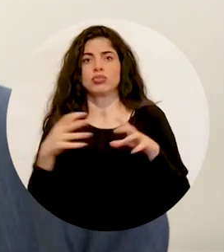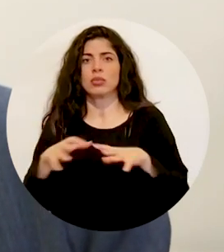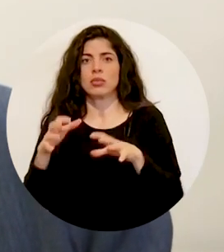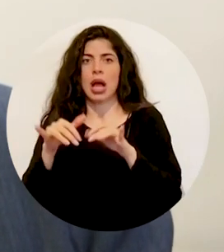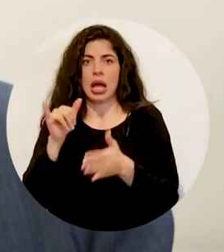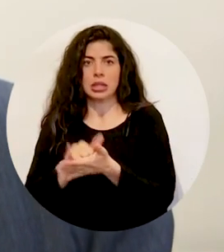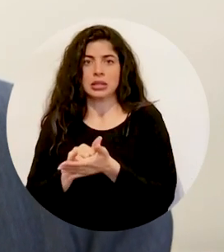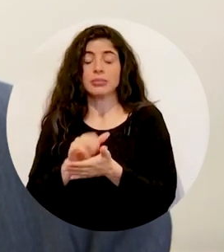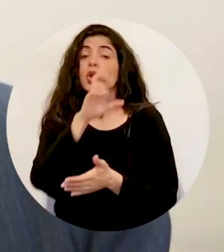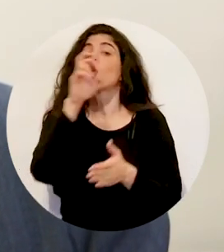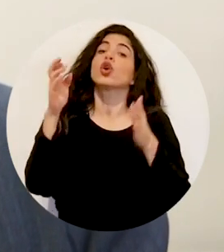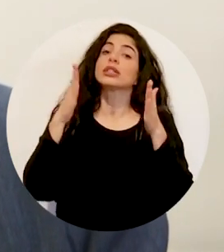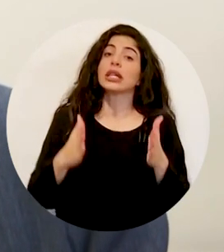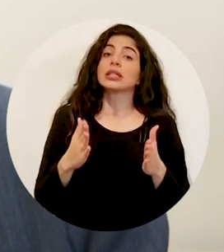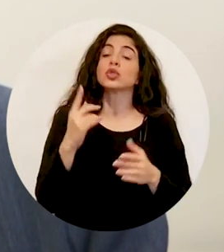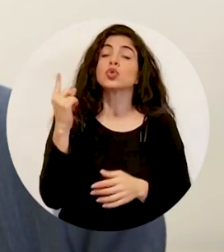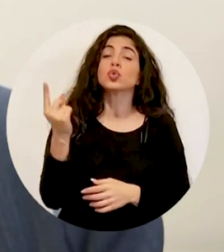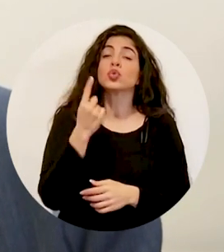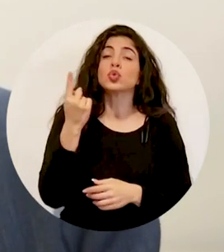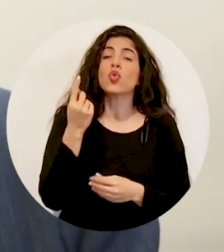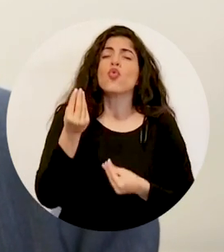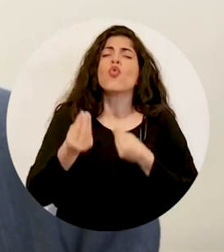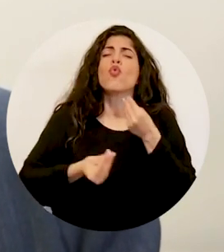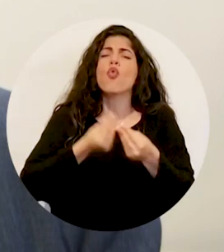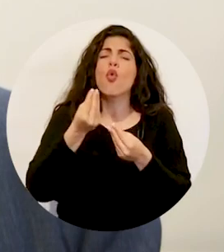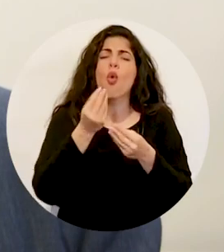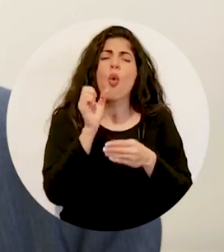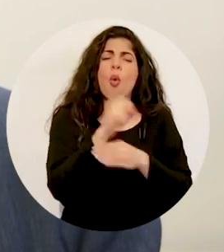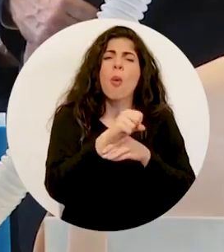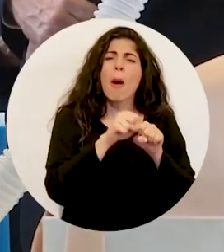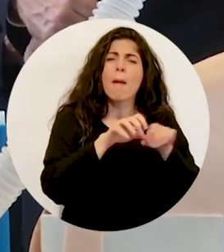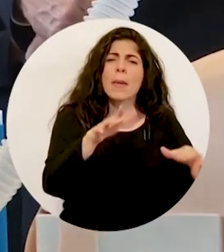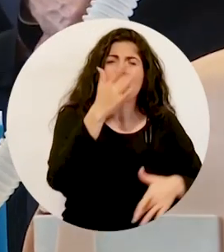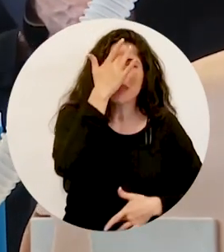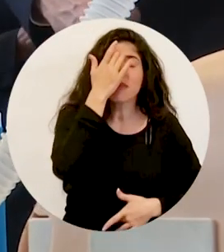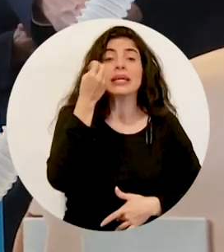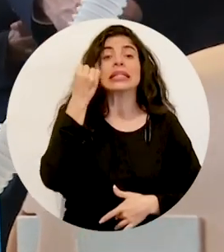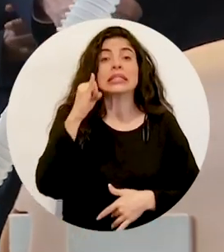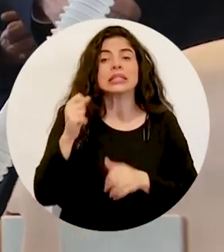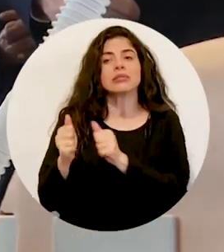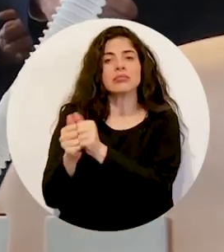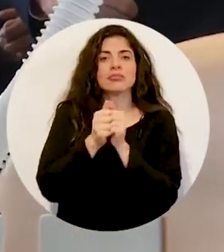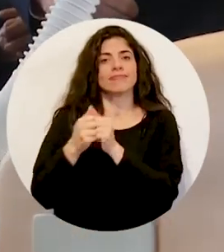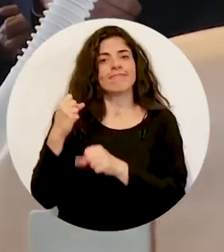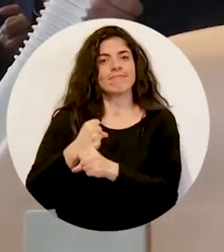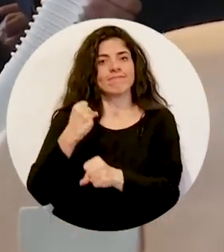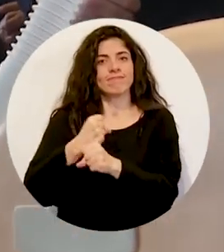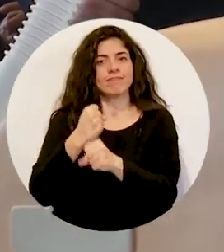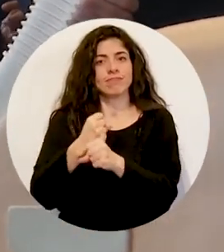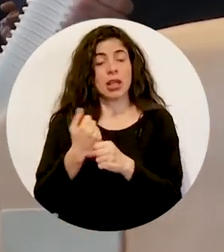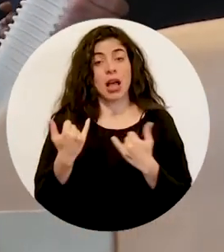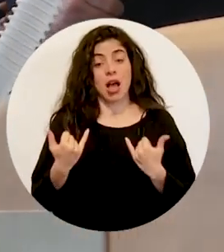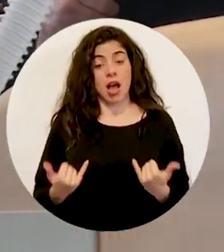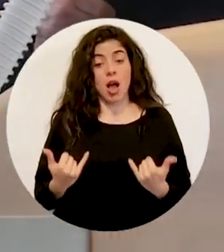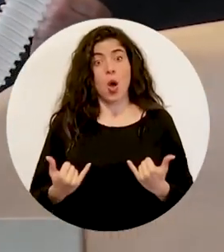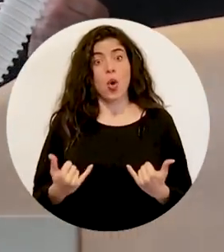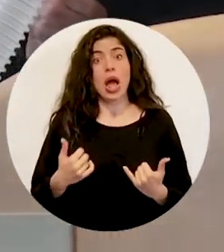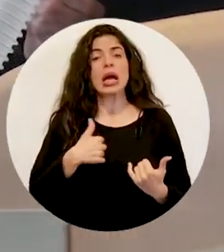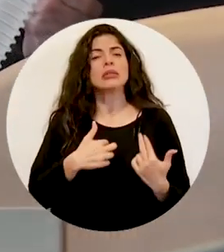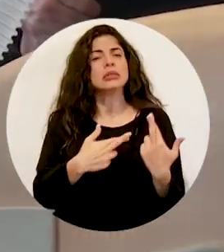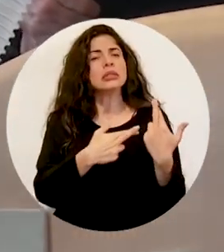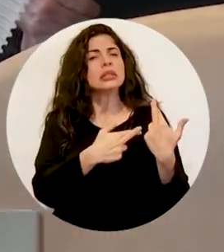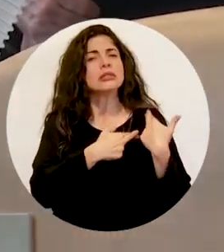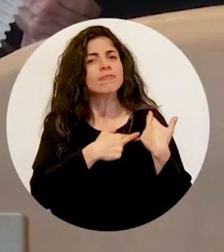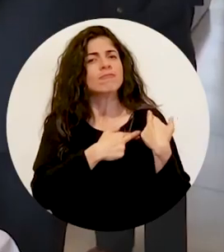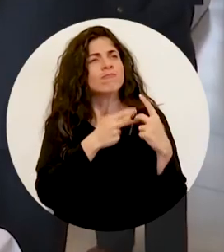Costarricenses, solo podremos vencer a la pandemia si trabajamos unidos y unidas. En este momento, nuestro deber